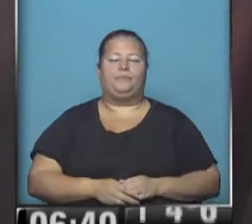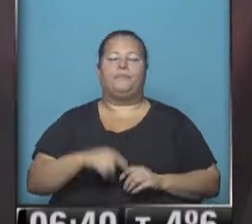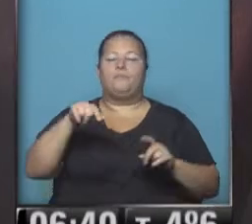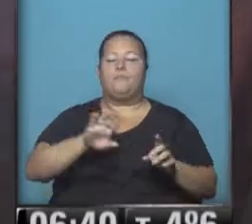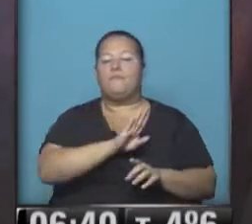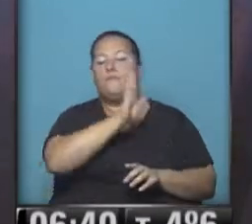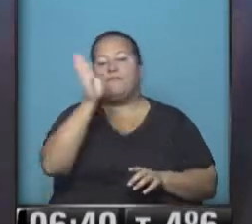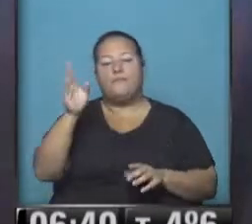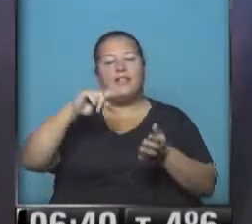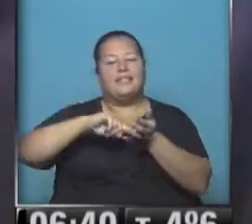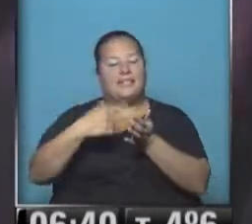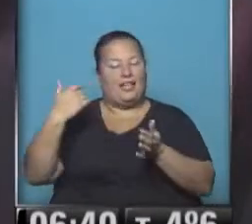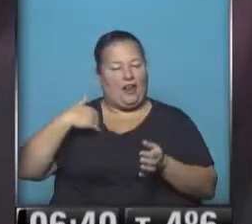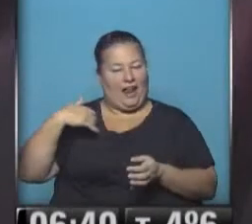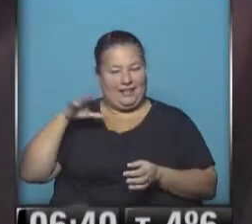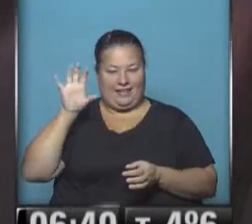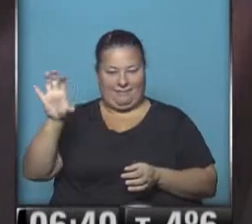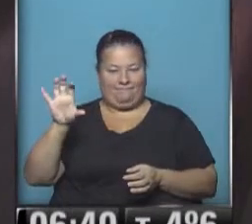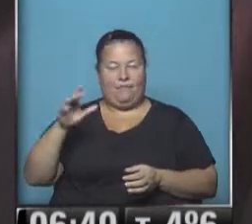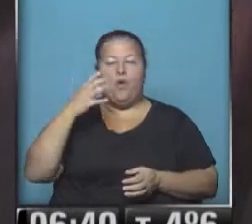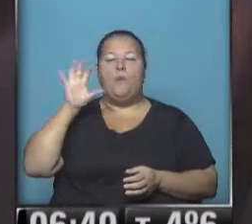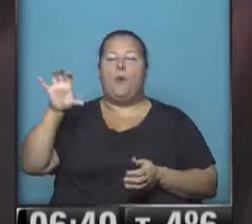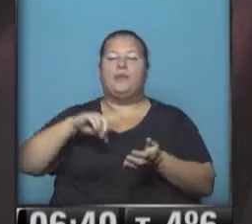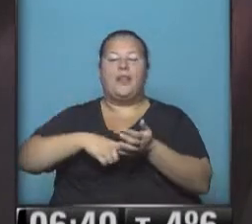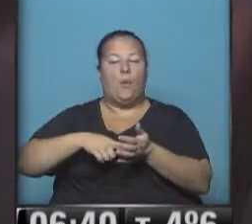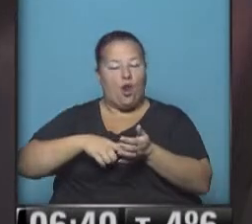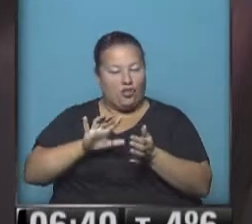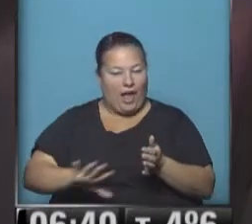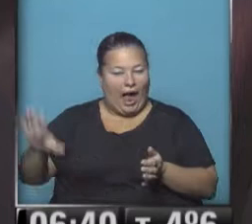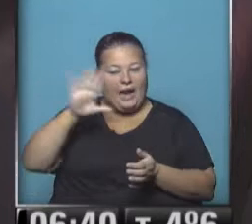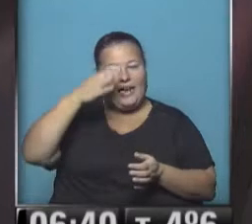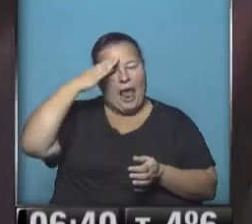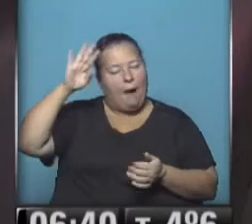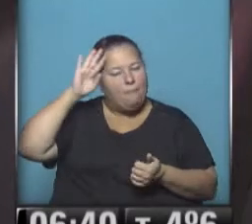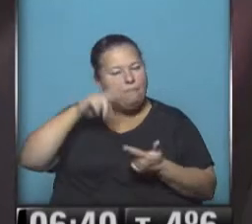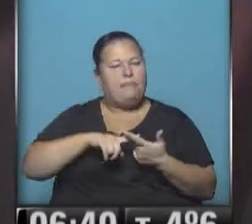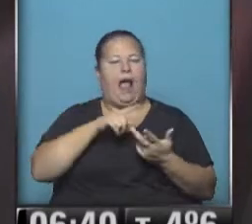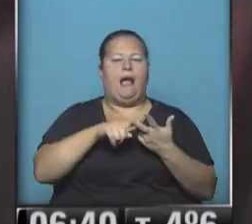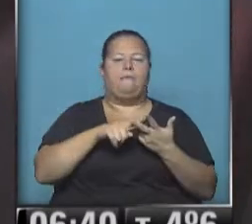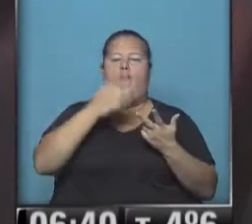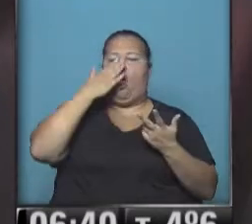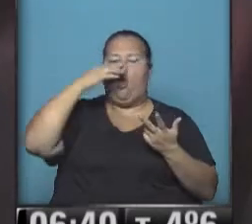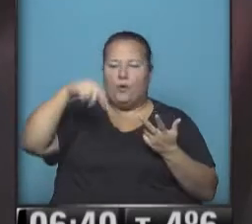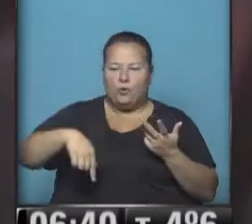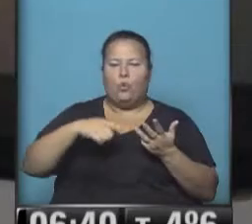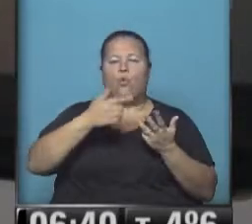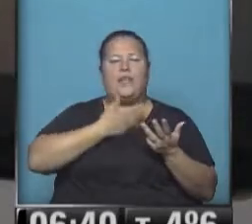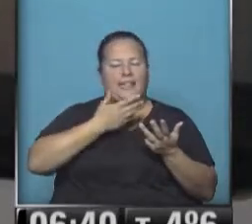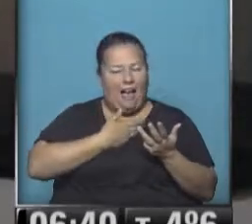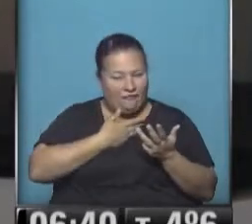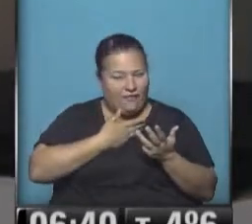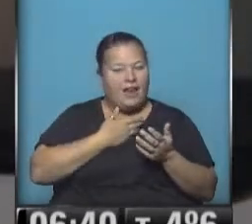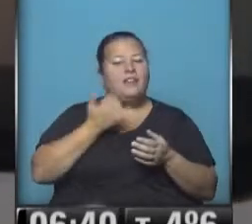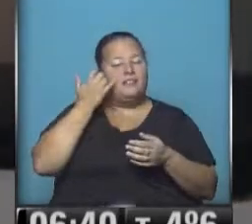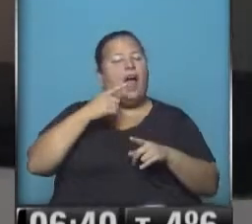vamos a la zona central, les decía, sobre la provincia de Buenos Aires, La Pampa. También en el sur de Córdoba, de Santa Fe, se están